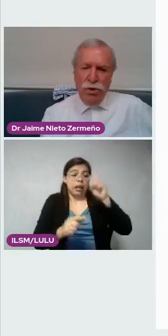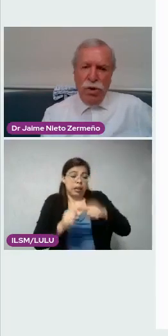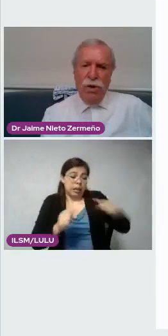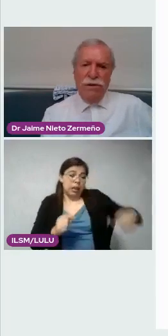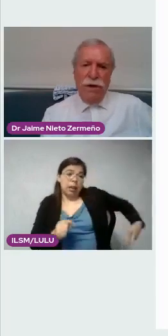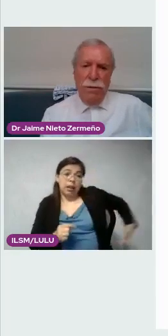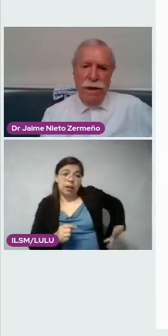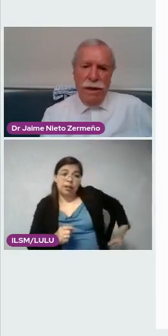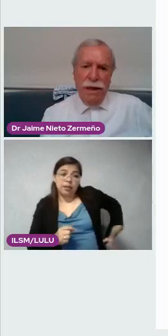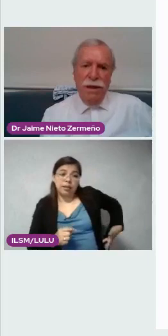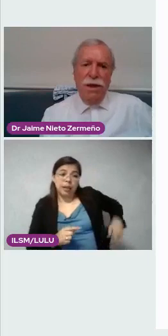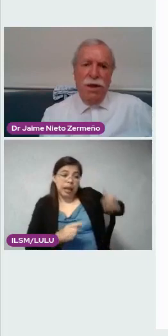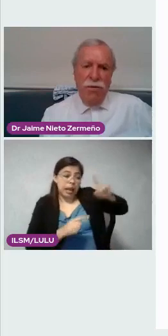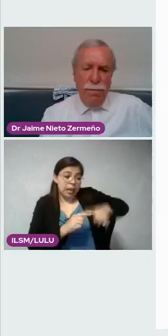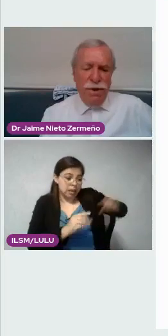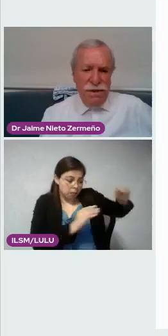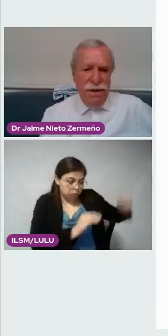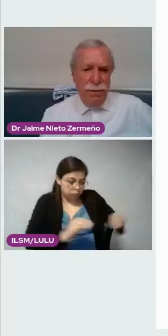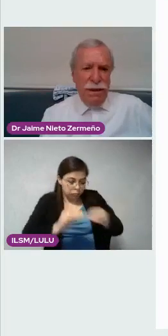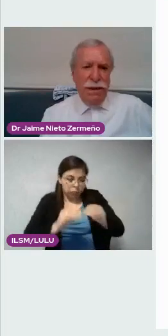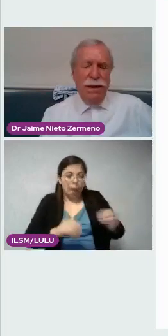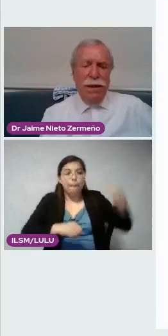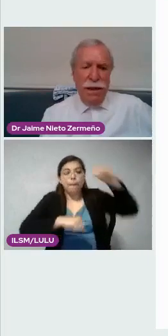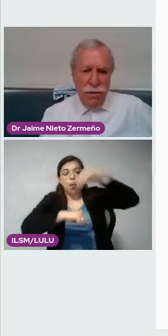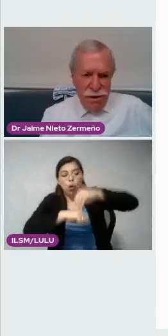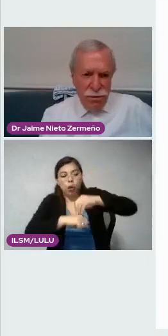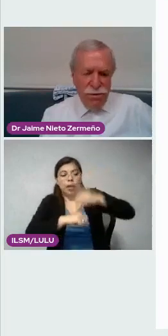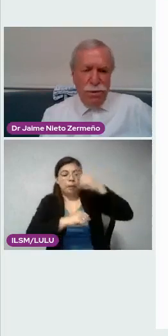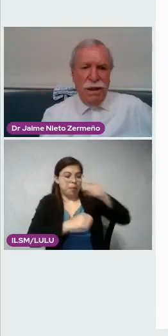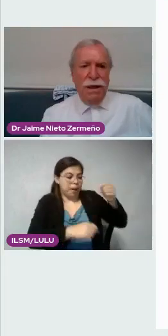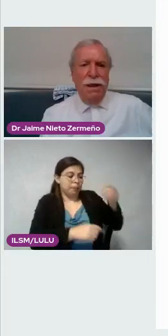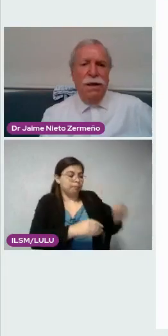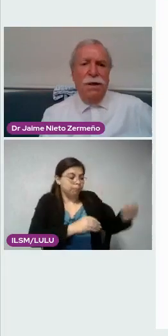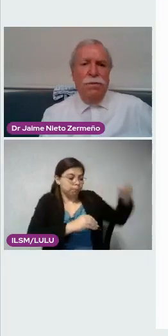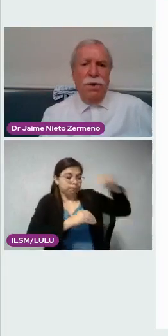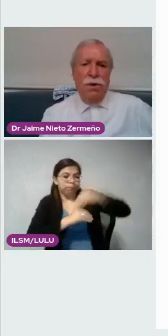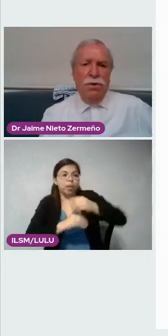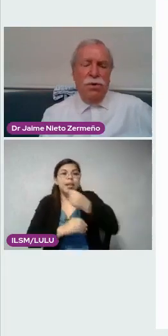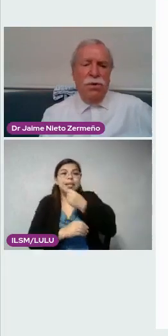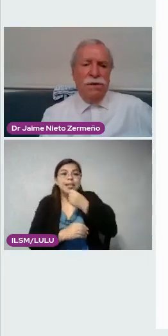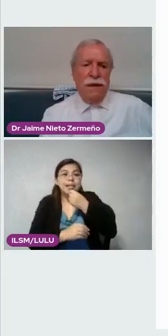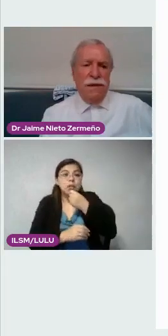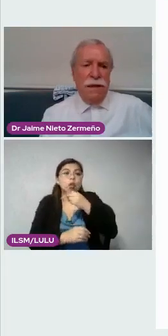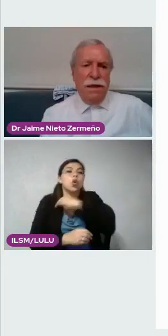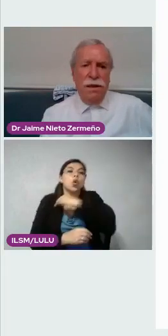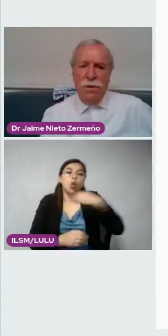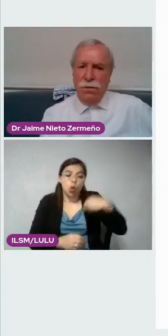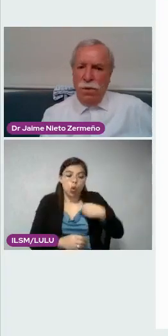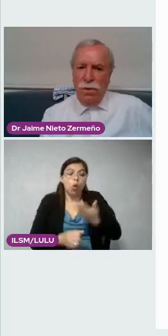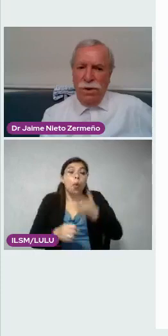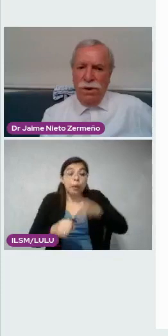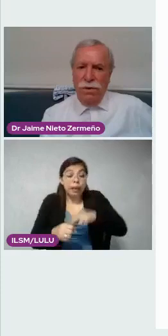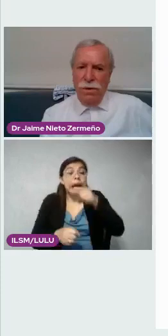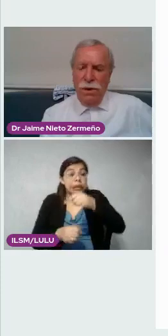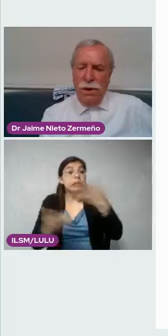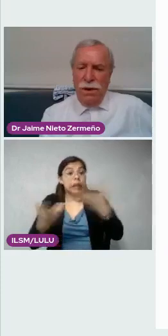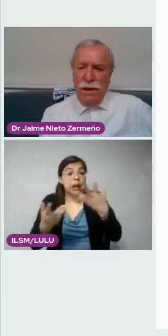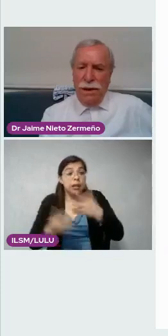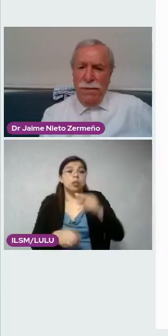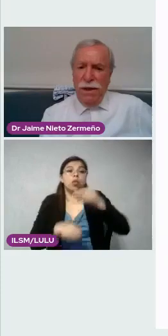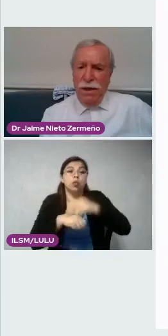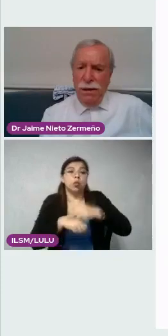en toda Latinoamérica. Y fue precisamente en nuestro hospital, por el doctor González Serra y el doctor Bordicho.